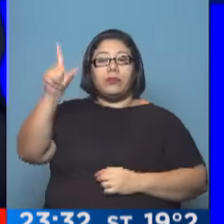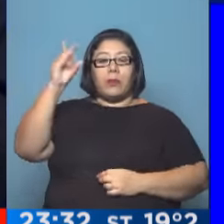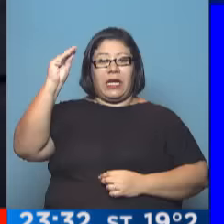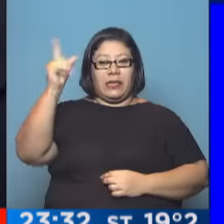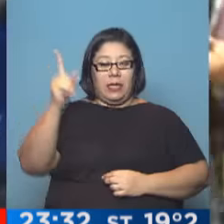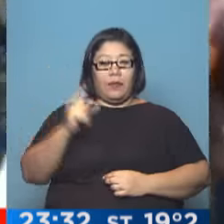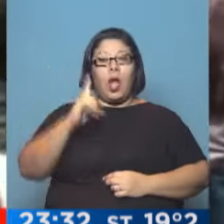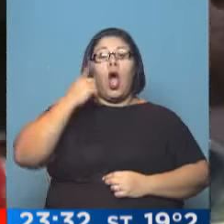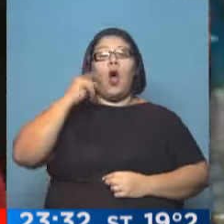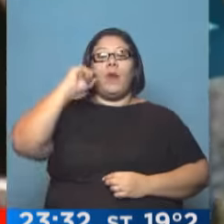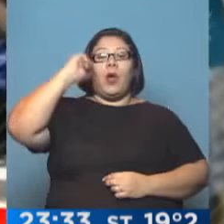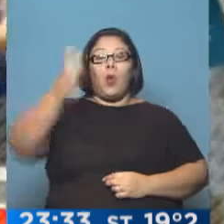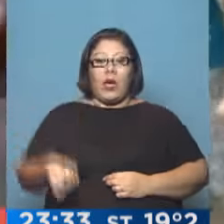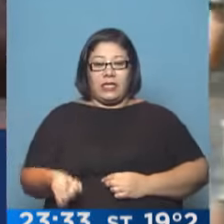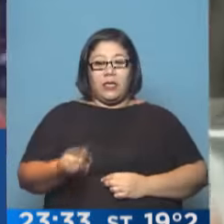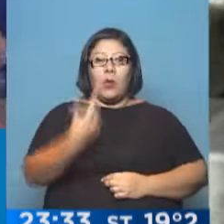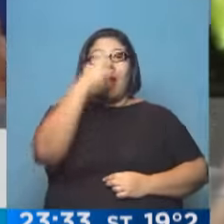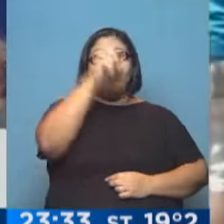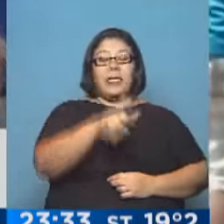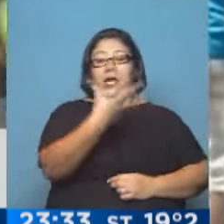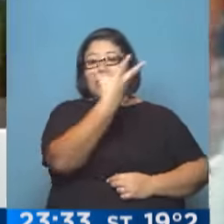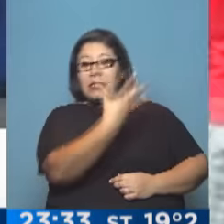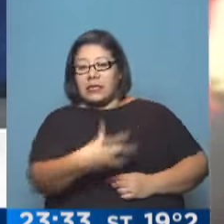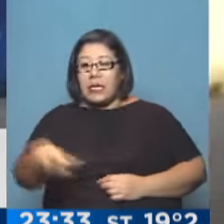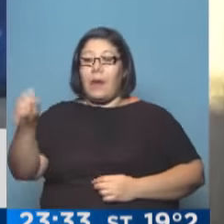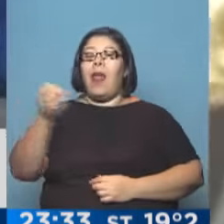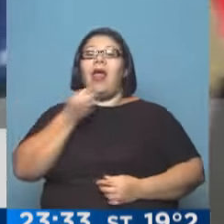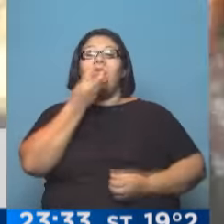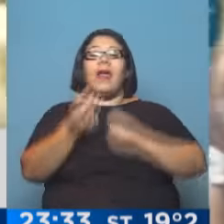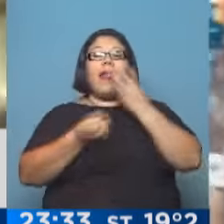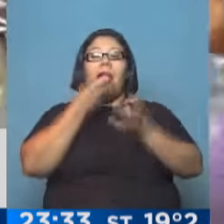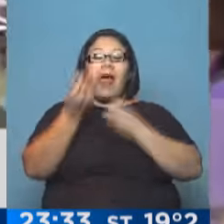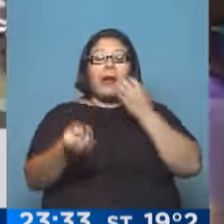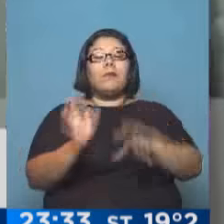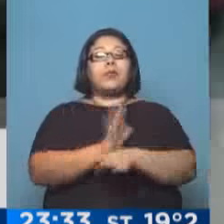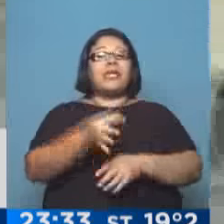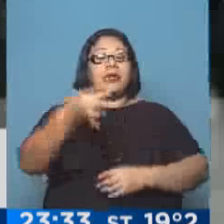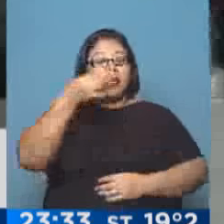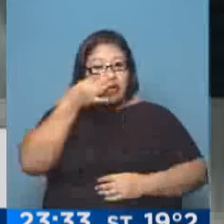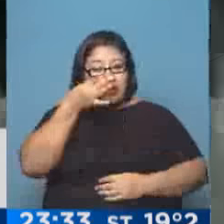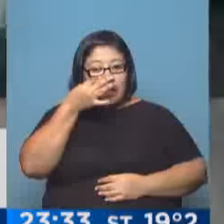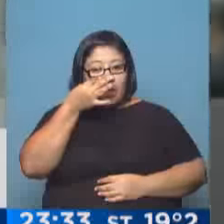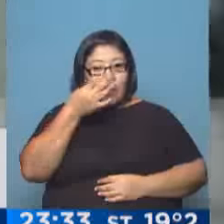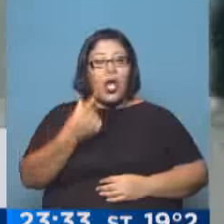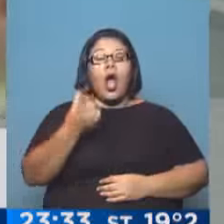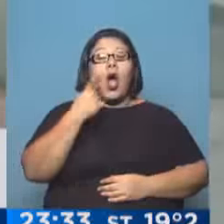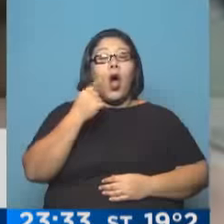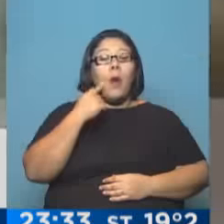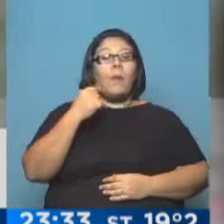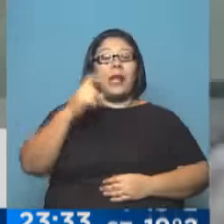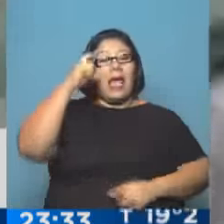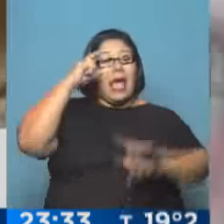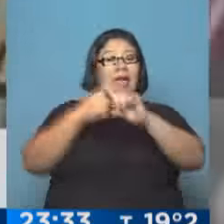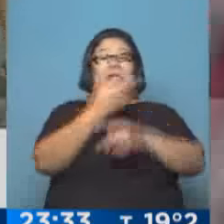llevar, trasladar a una persona a declarar en calidad de testigo. Es decir, Lula nunca estuvo detenido, no estuvo